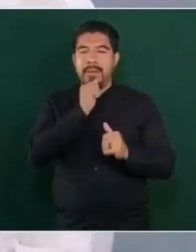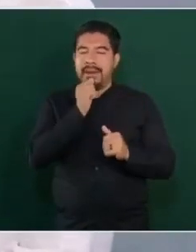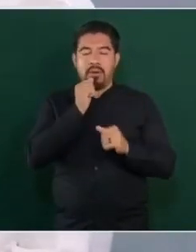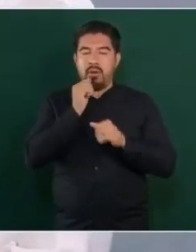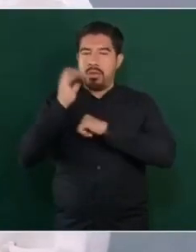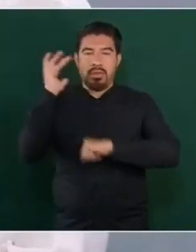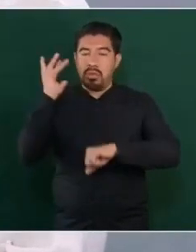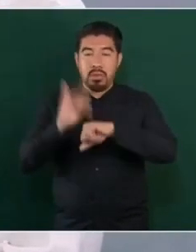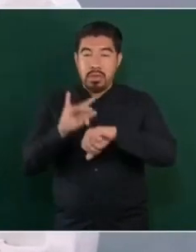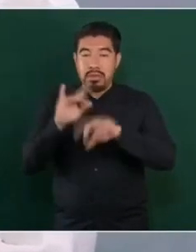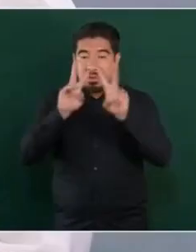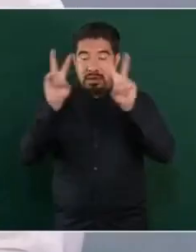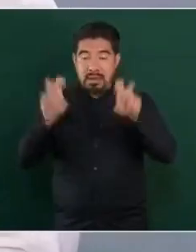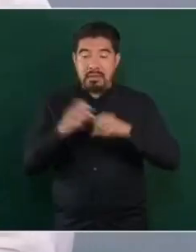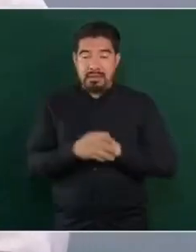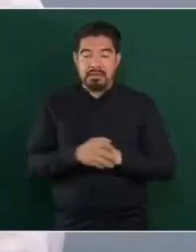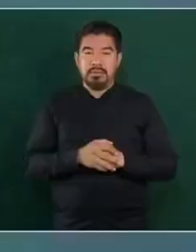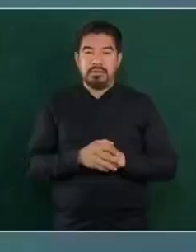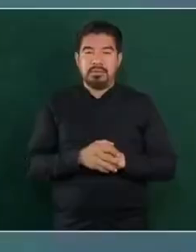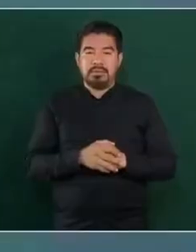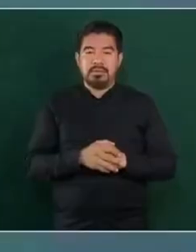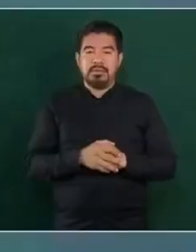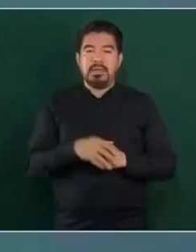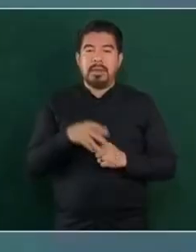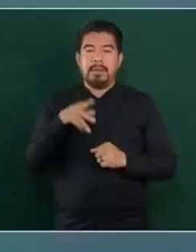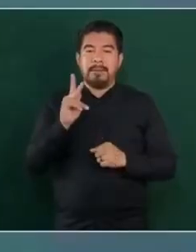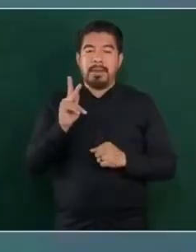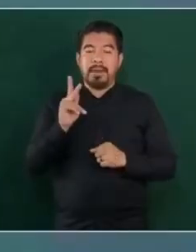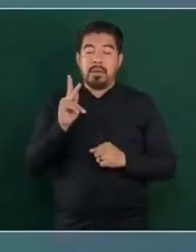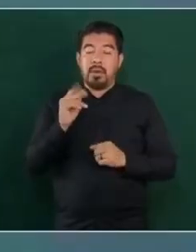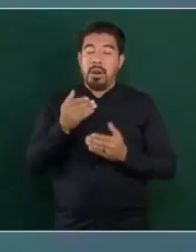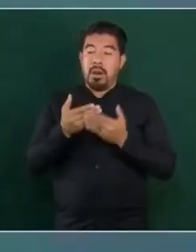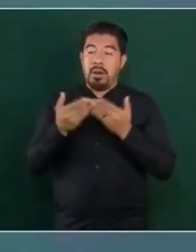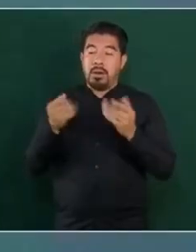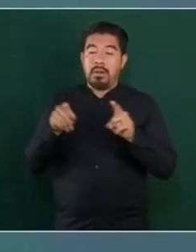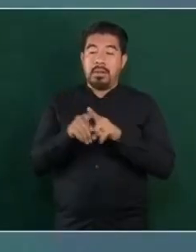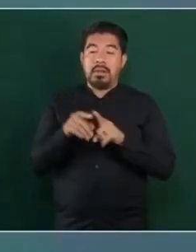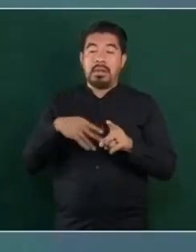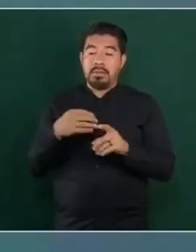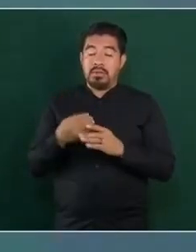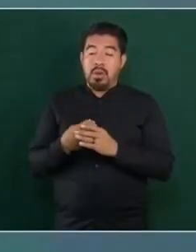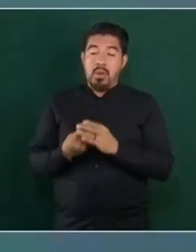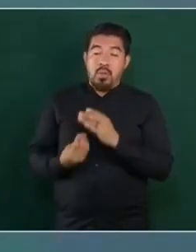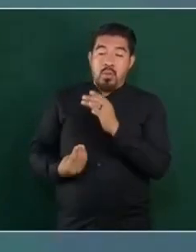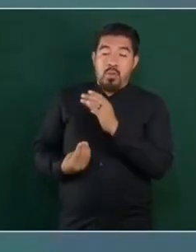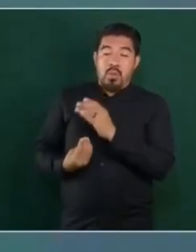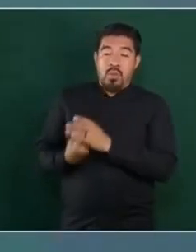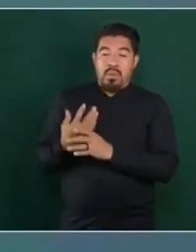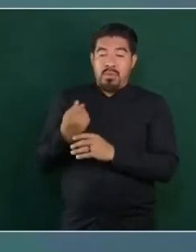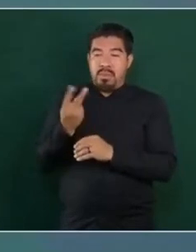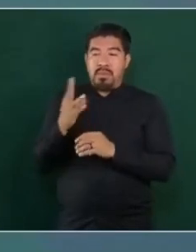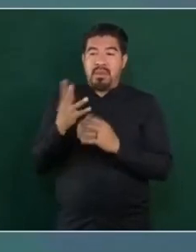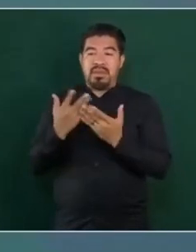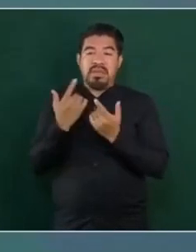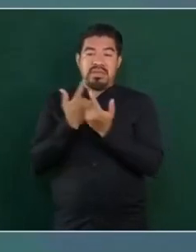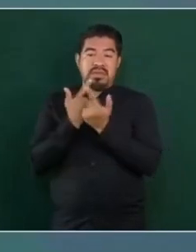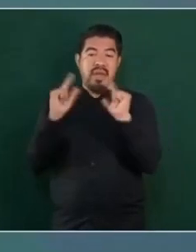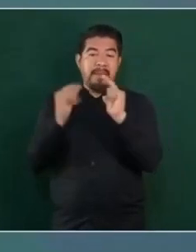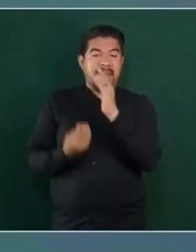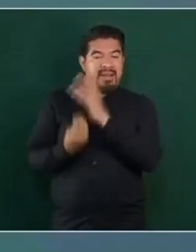pero con el neoliberalismo creció muchísimo